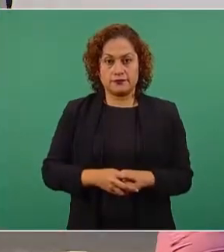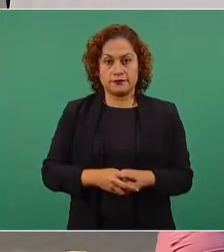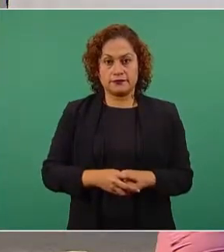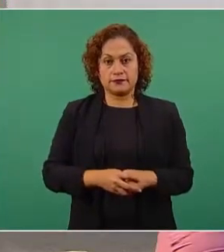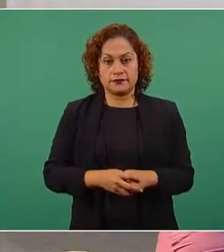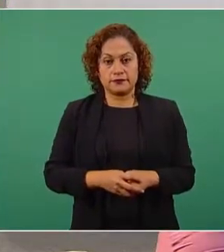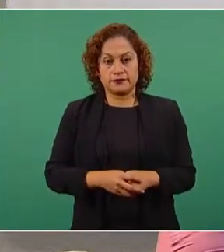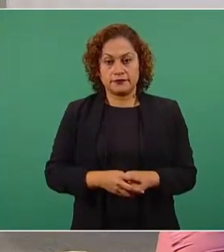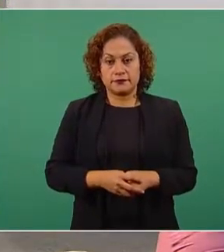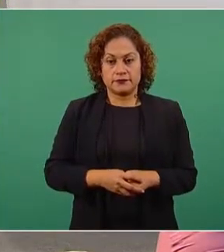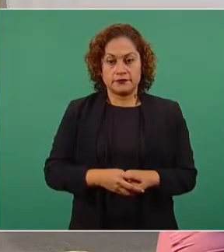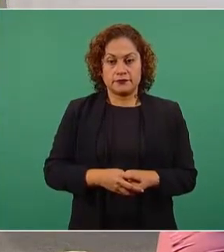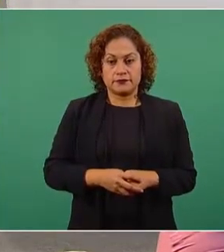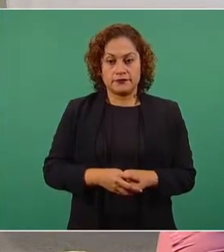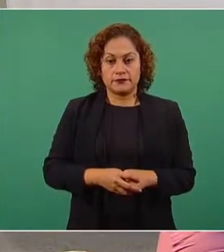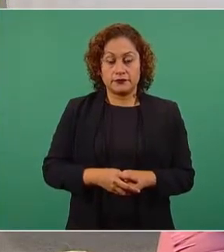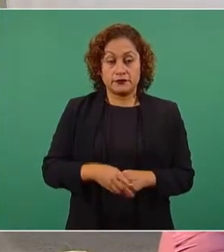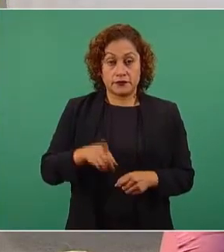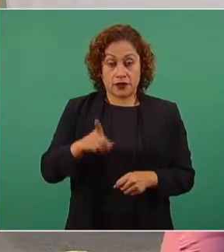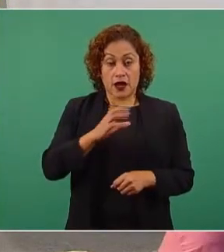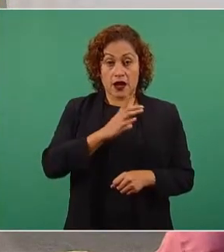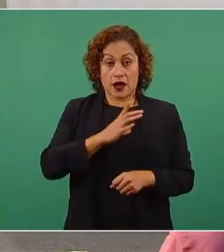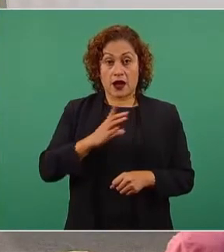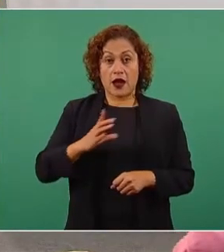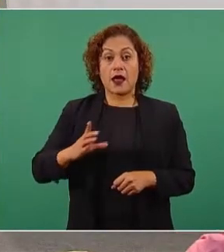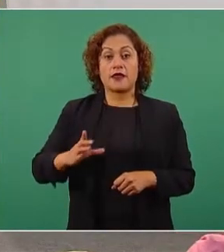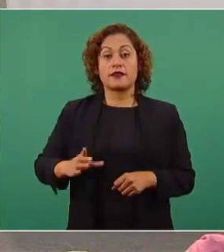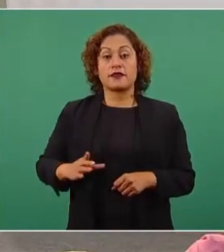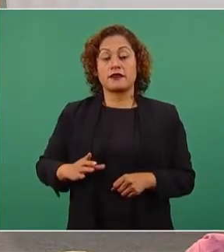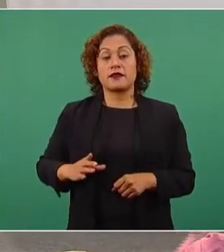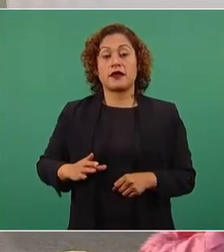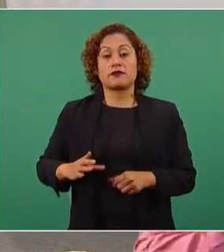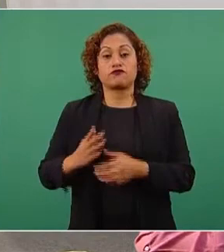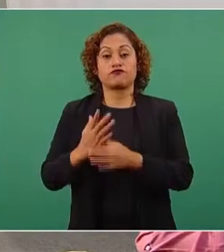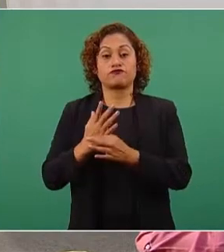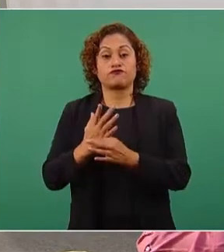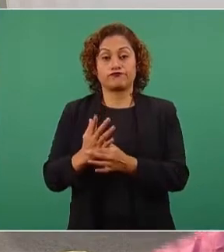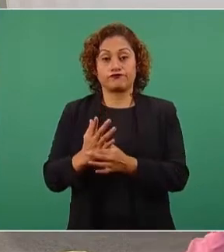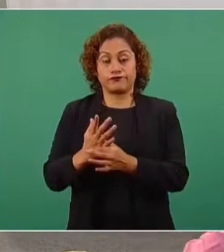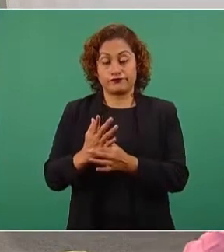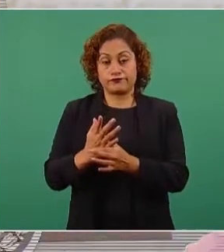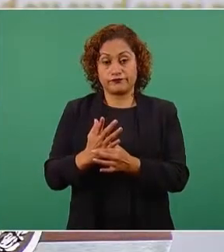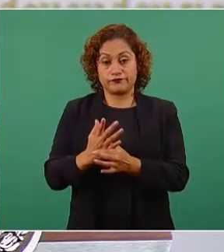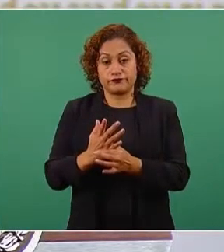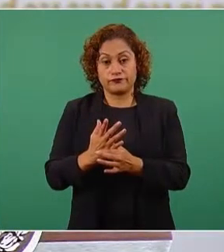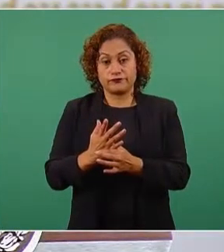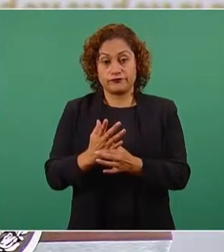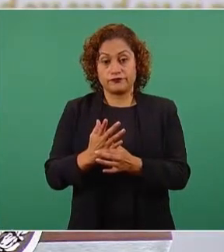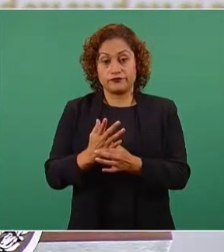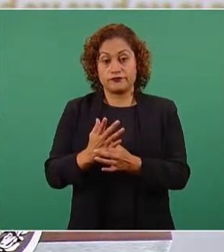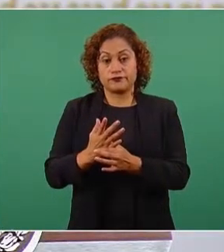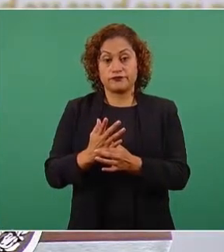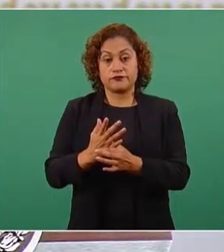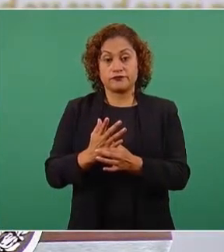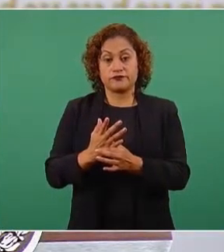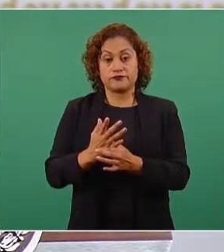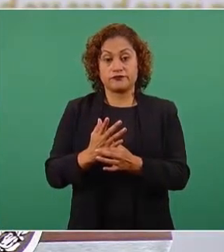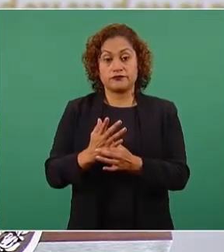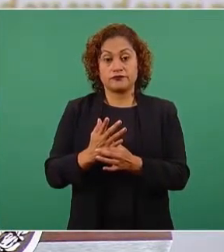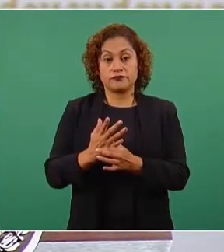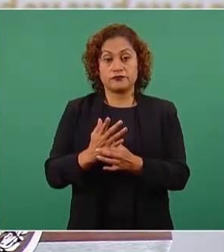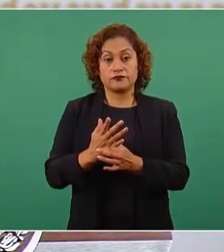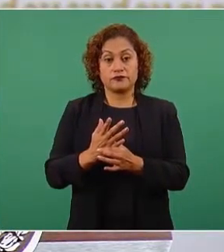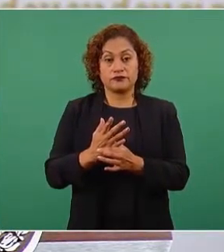ofreciendo que si votas